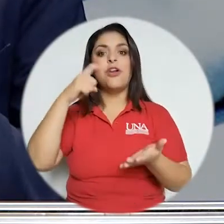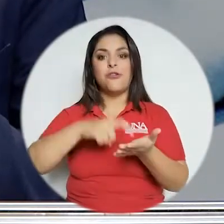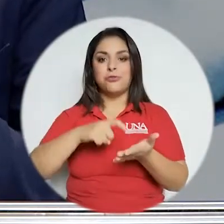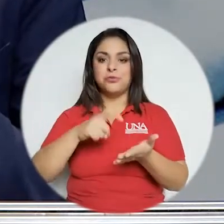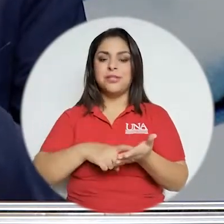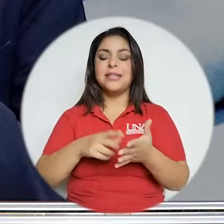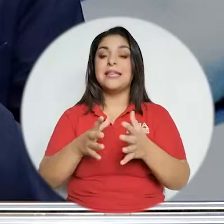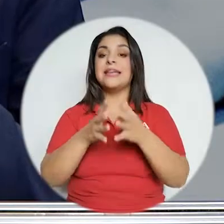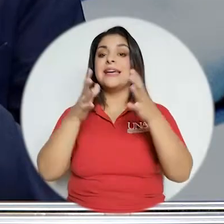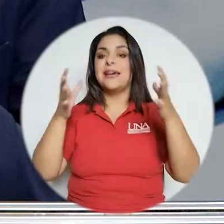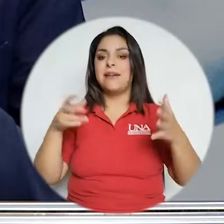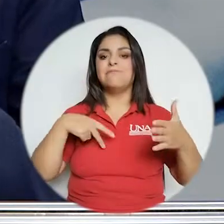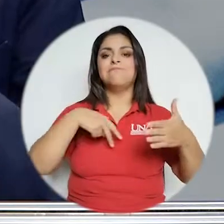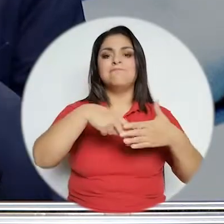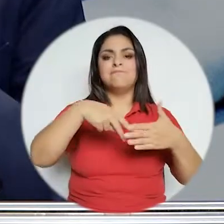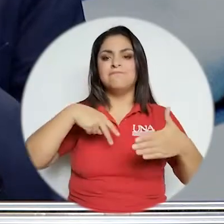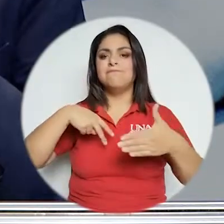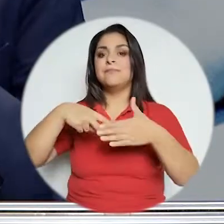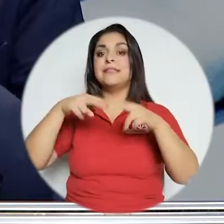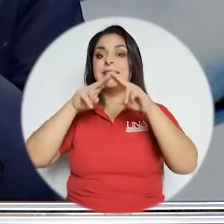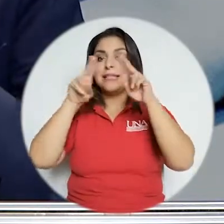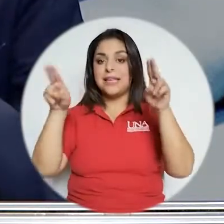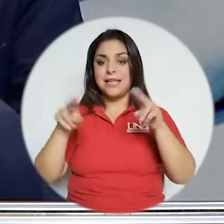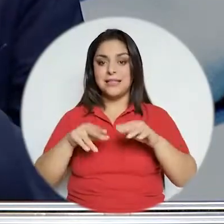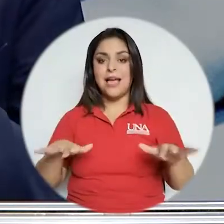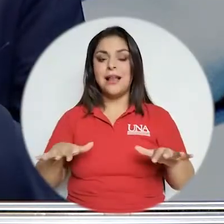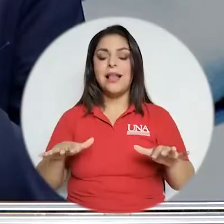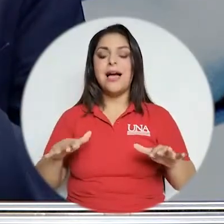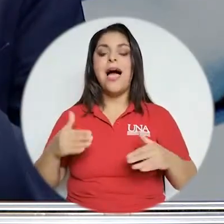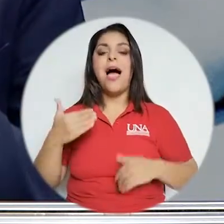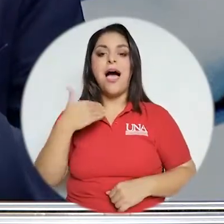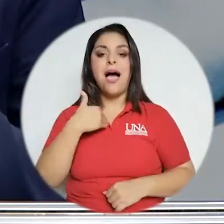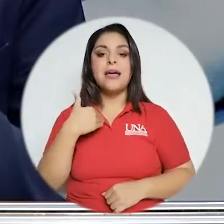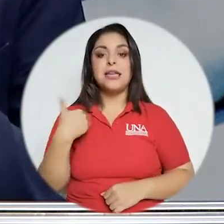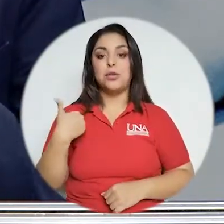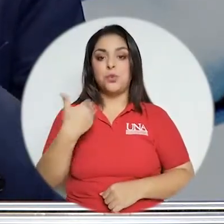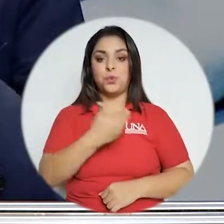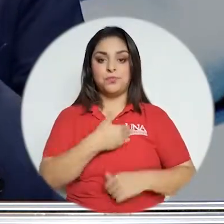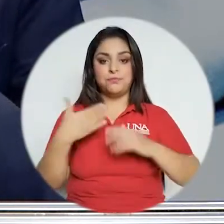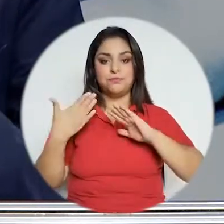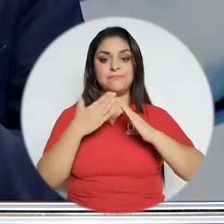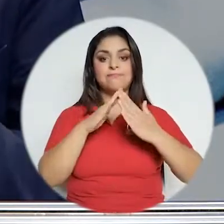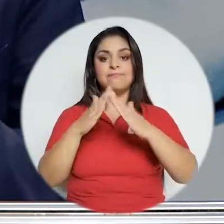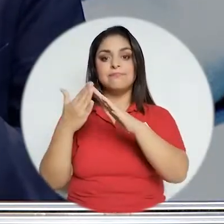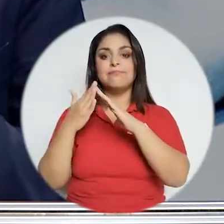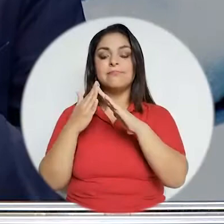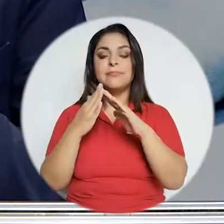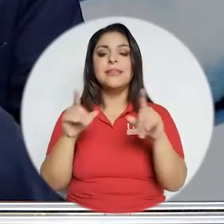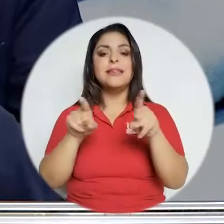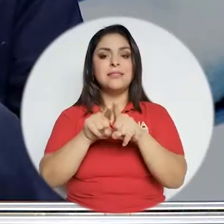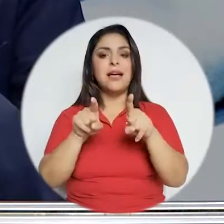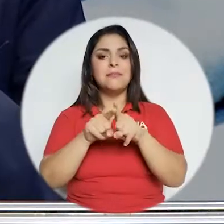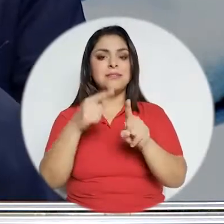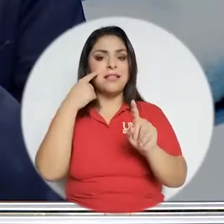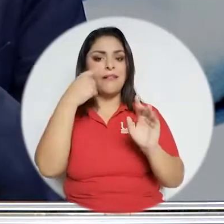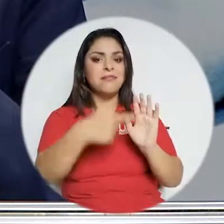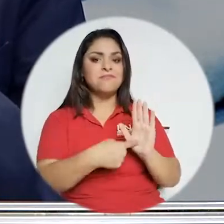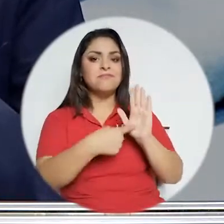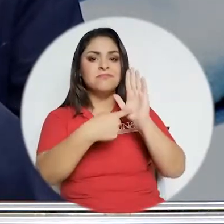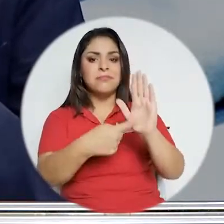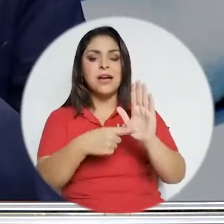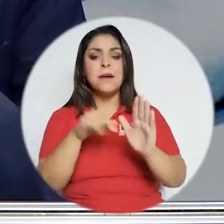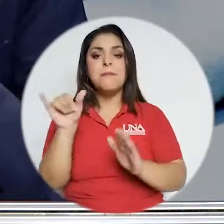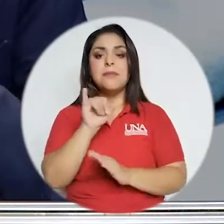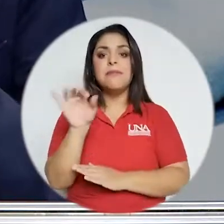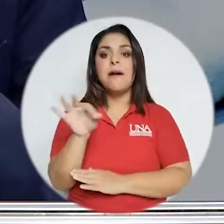es en primera instancia reconocer la gran brecha digital que existe en nuestra población y que está también